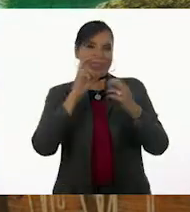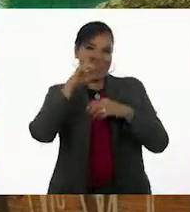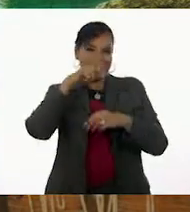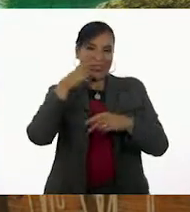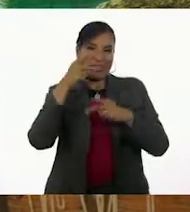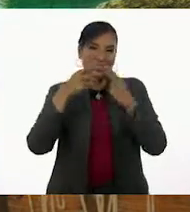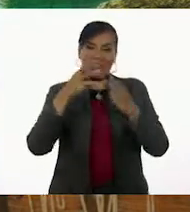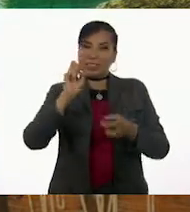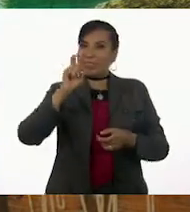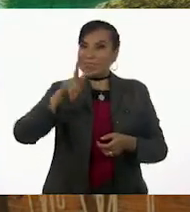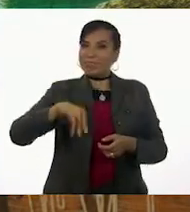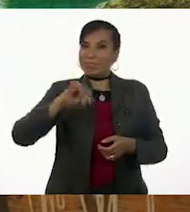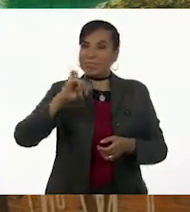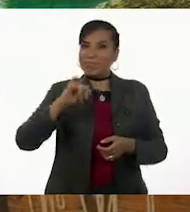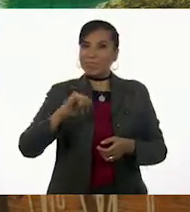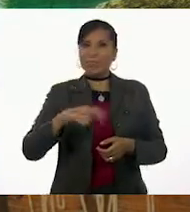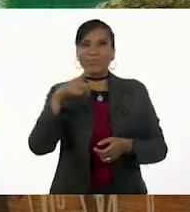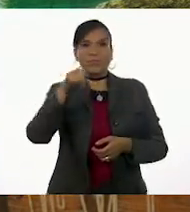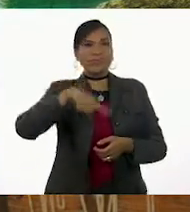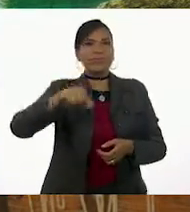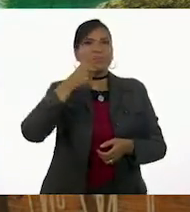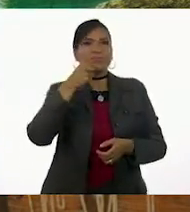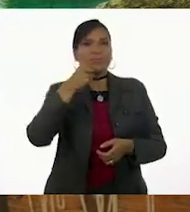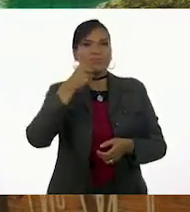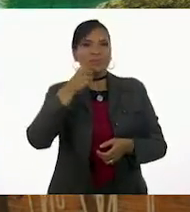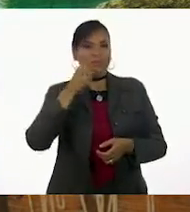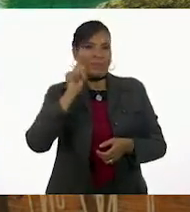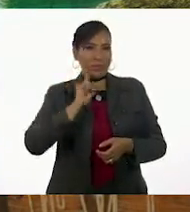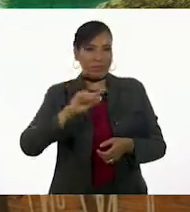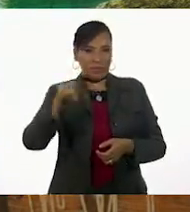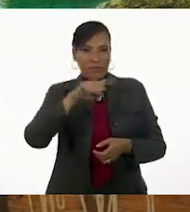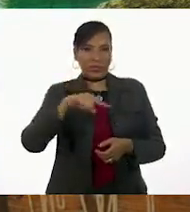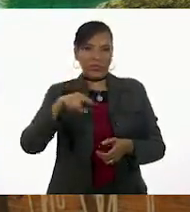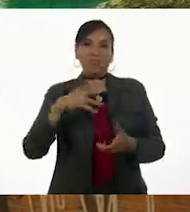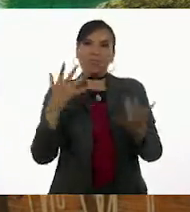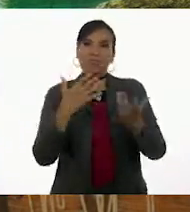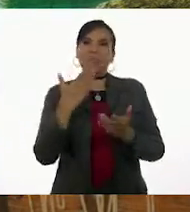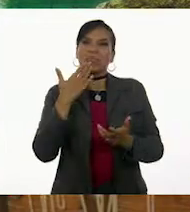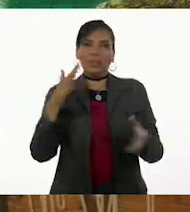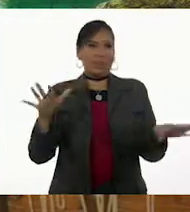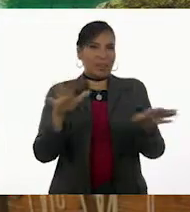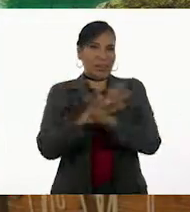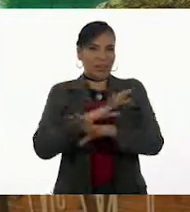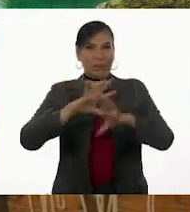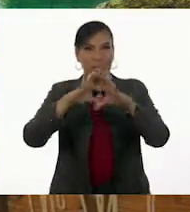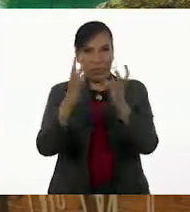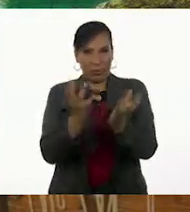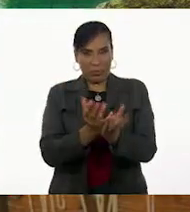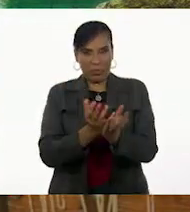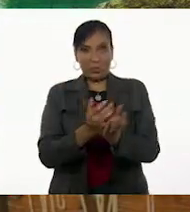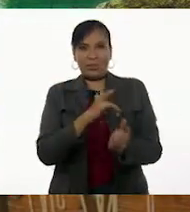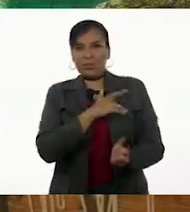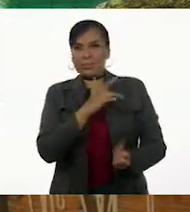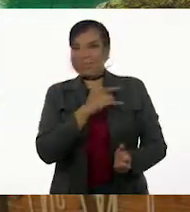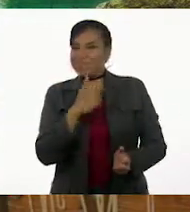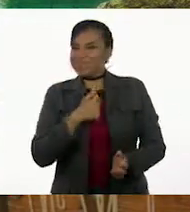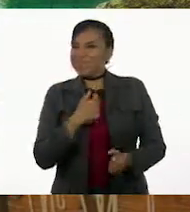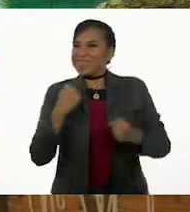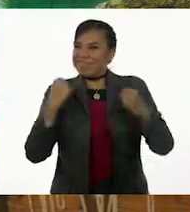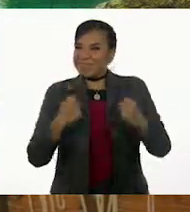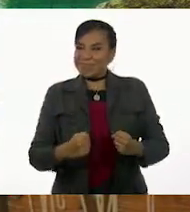Vaya que sí. Esas niñas y niños harán un gran cambio en el mundo. Lo puedo sentir.